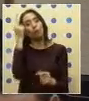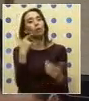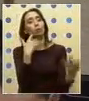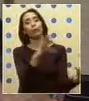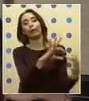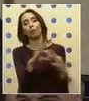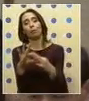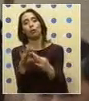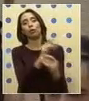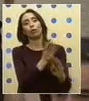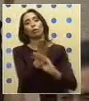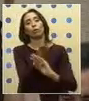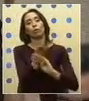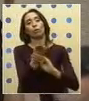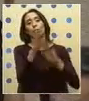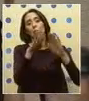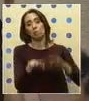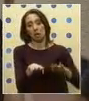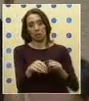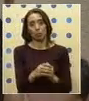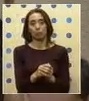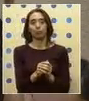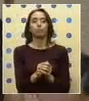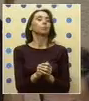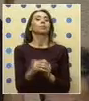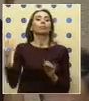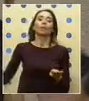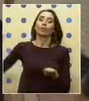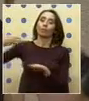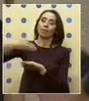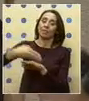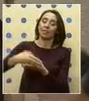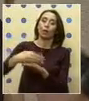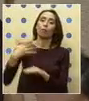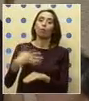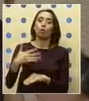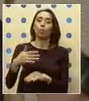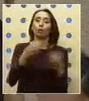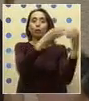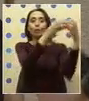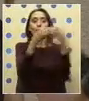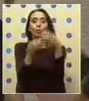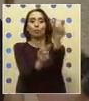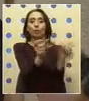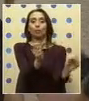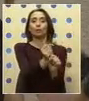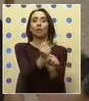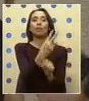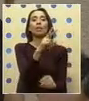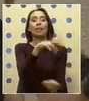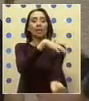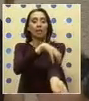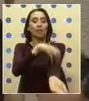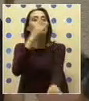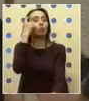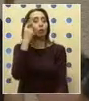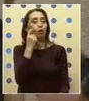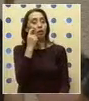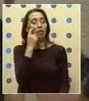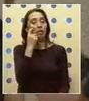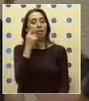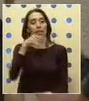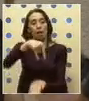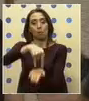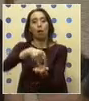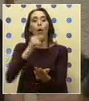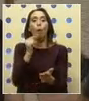reivindicación. Con motivo de esta visita, muy importante de la delegación de O'Higgins al Parlamento y en